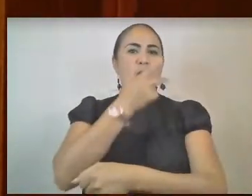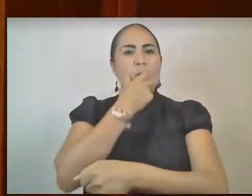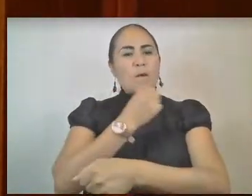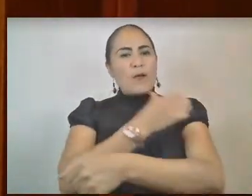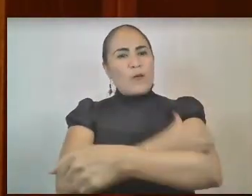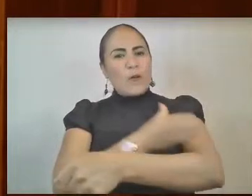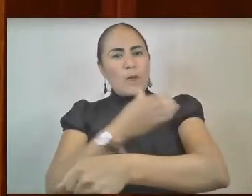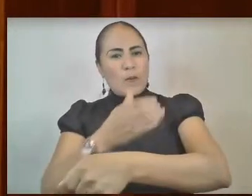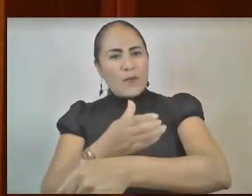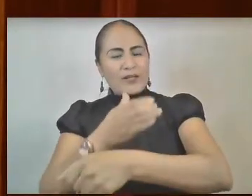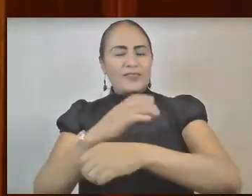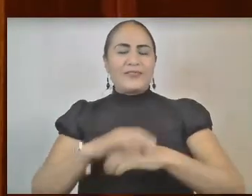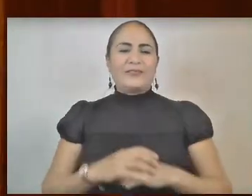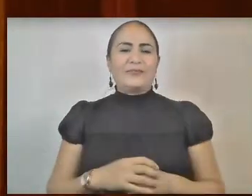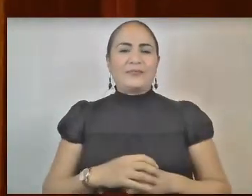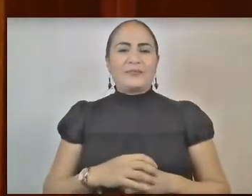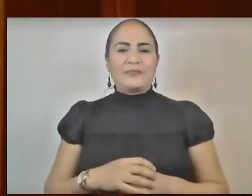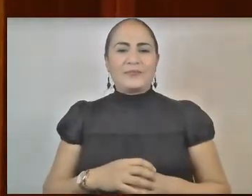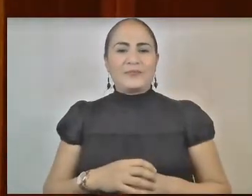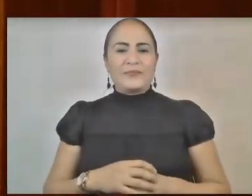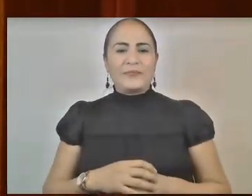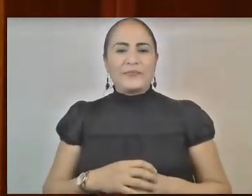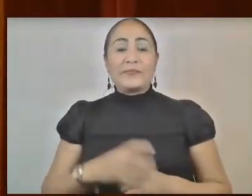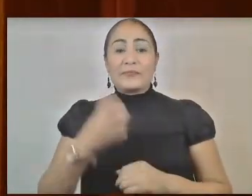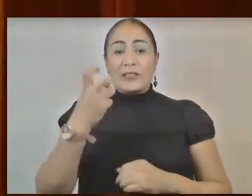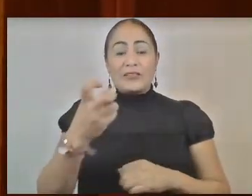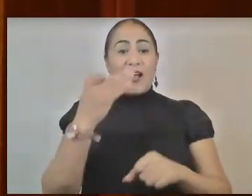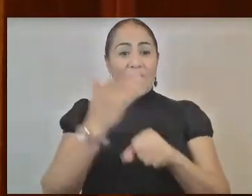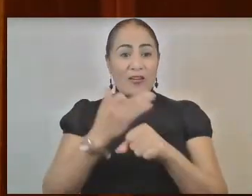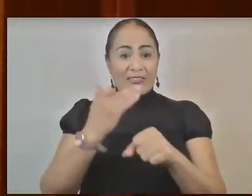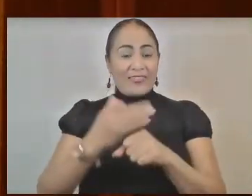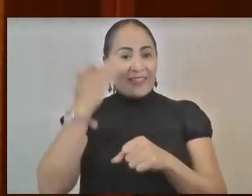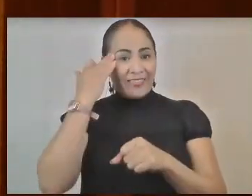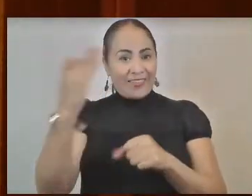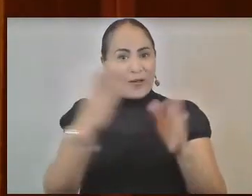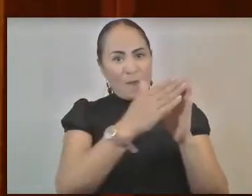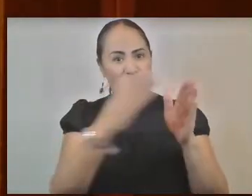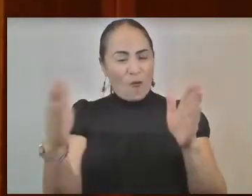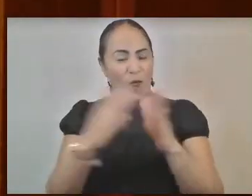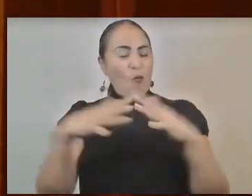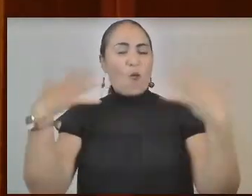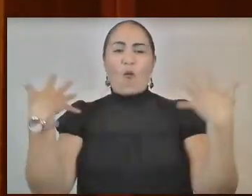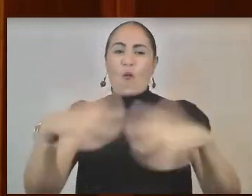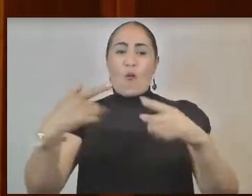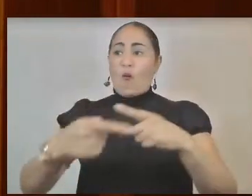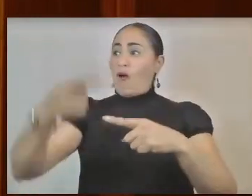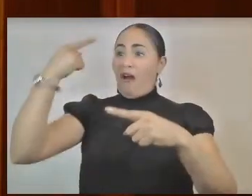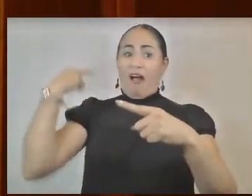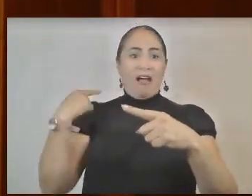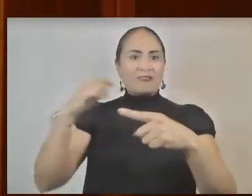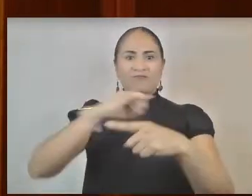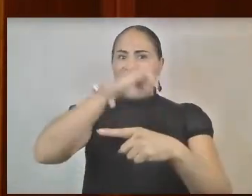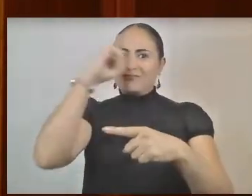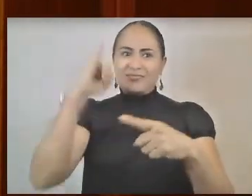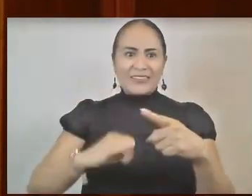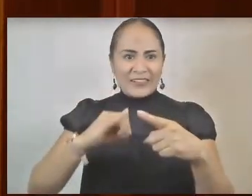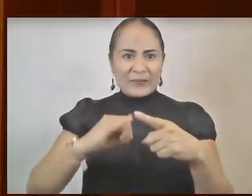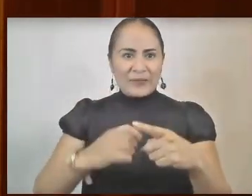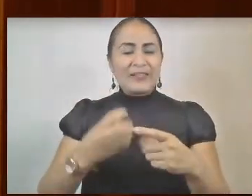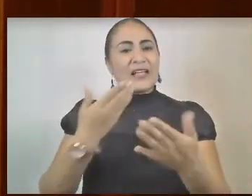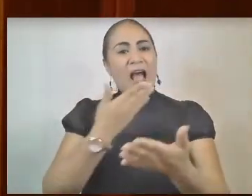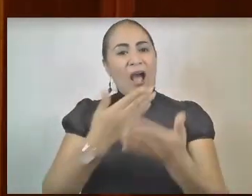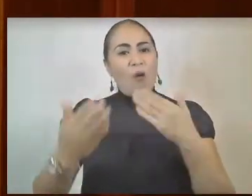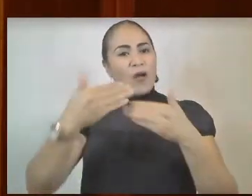Y será una etapa histórica para nosotros, pero vienen más que habremos de acompañar